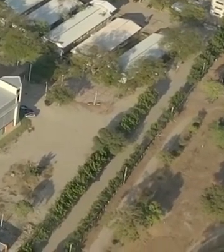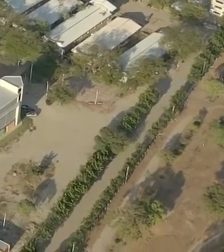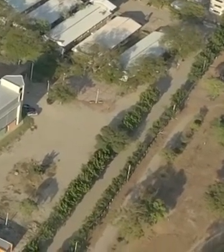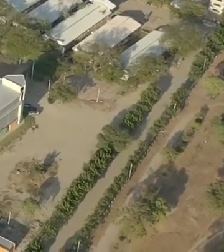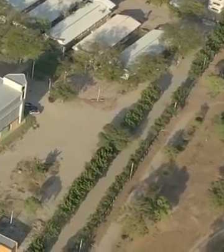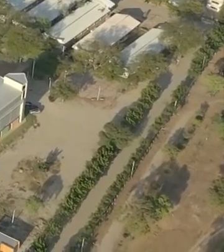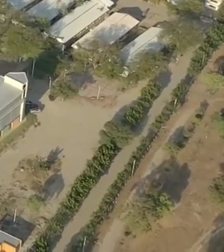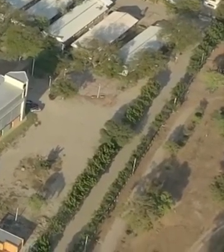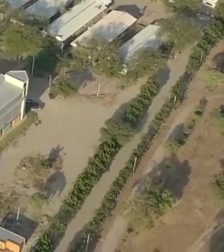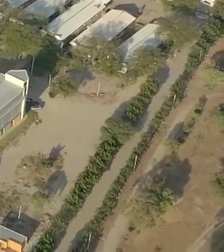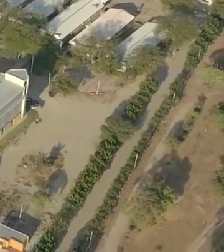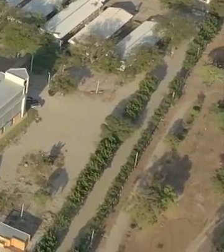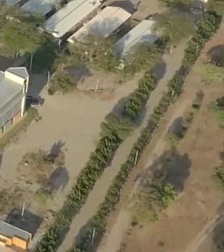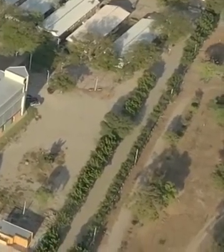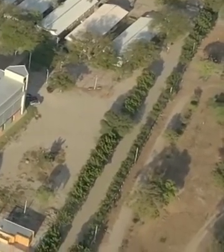innovadora.